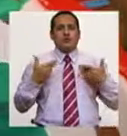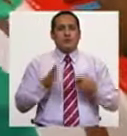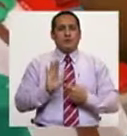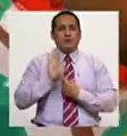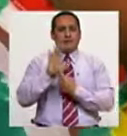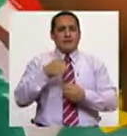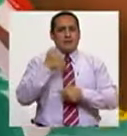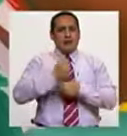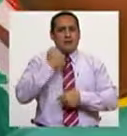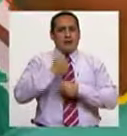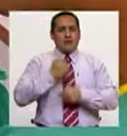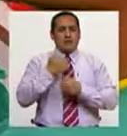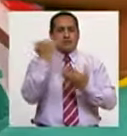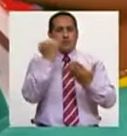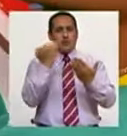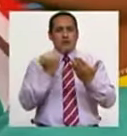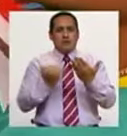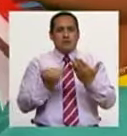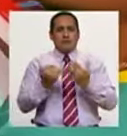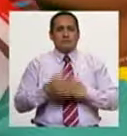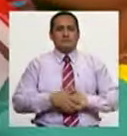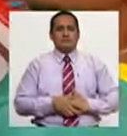podido apreciar trabajando, dibujando.